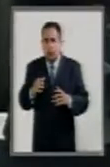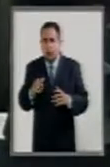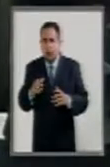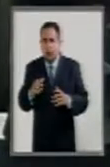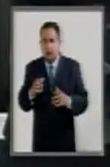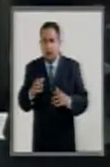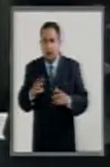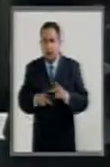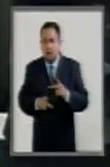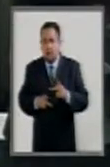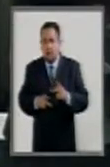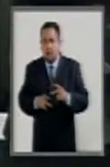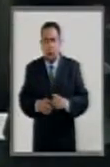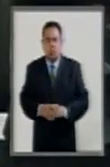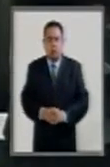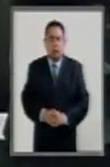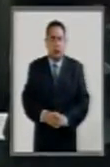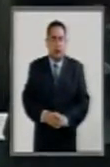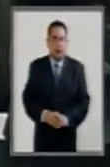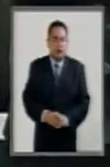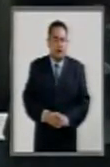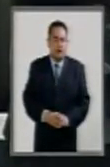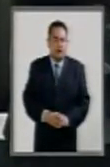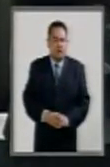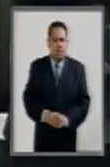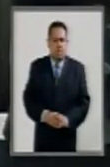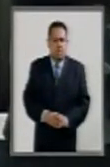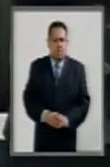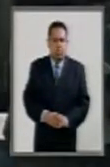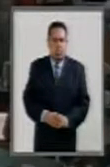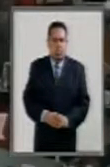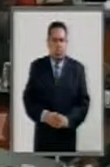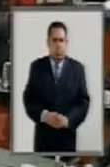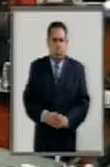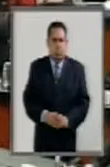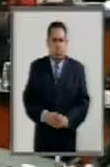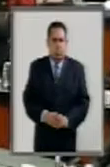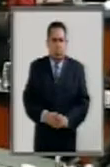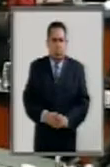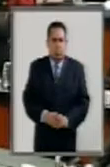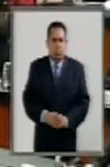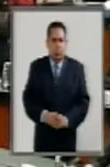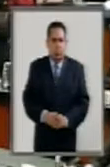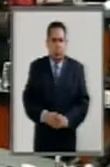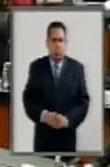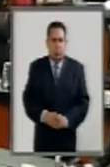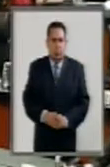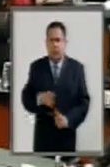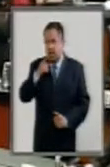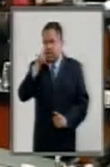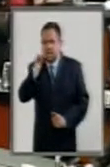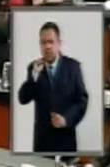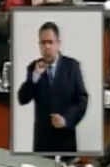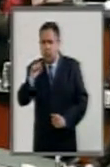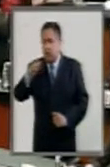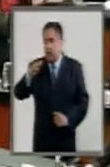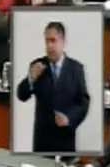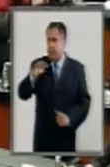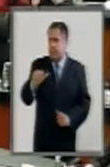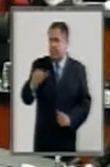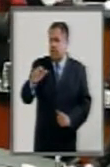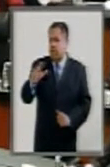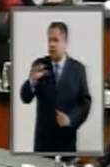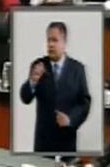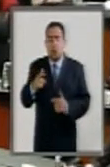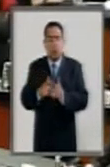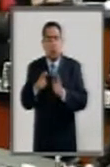senadora María del Rocío Pineda